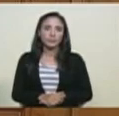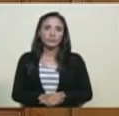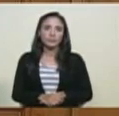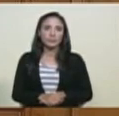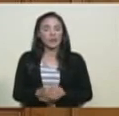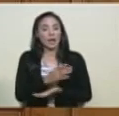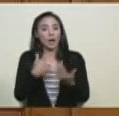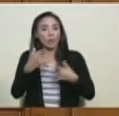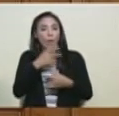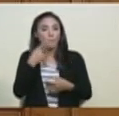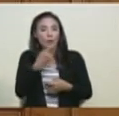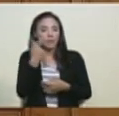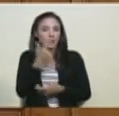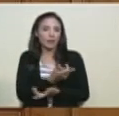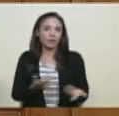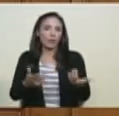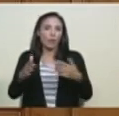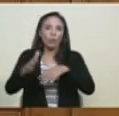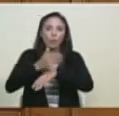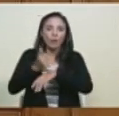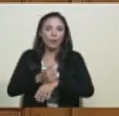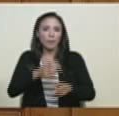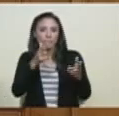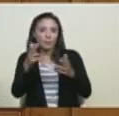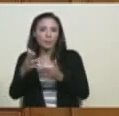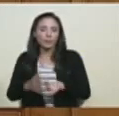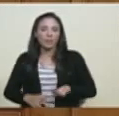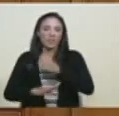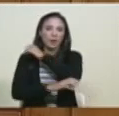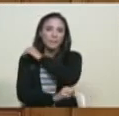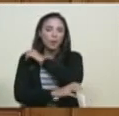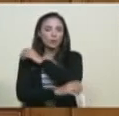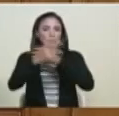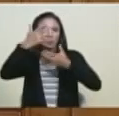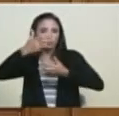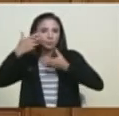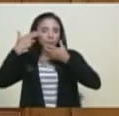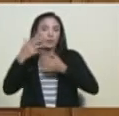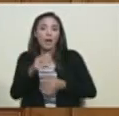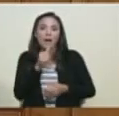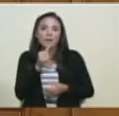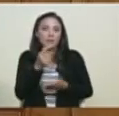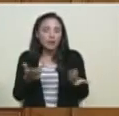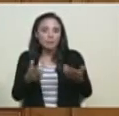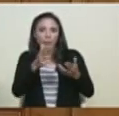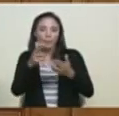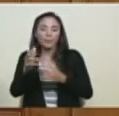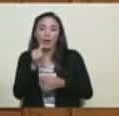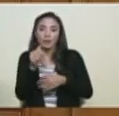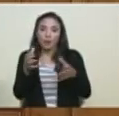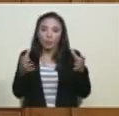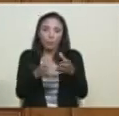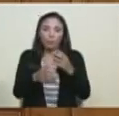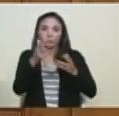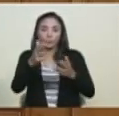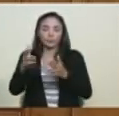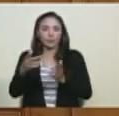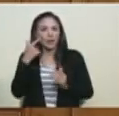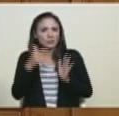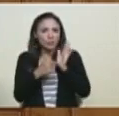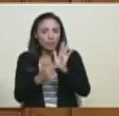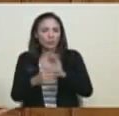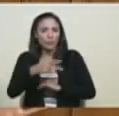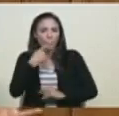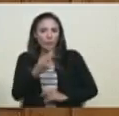de sicario, de asesino, de mafioso. ¿Quién puede matar a más oponentes? Esa es la política.